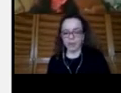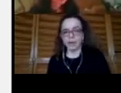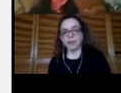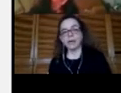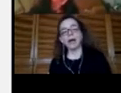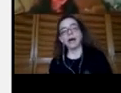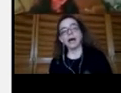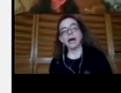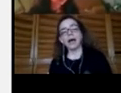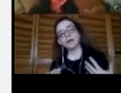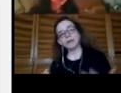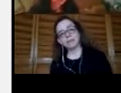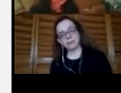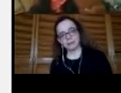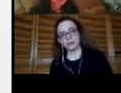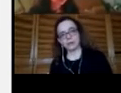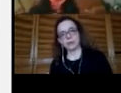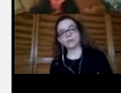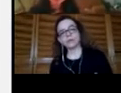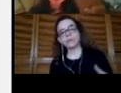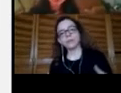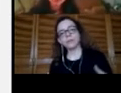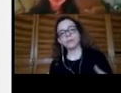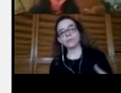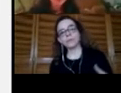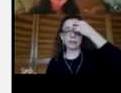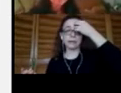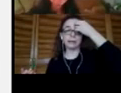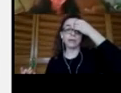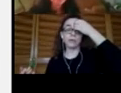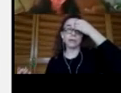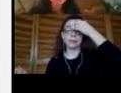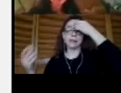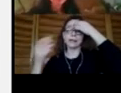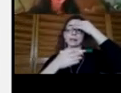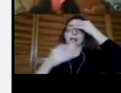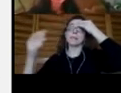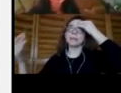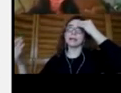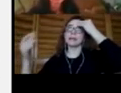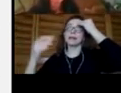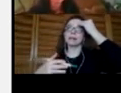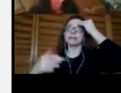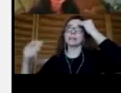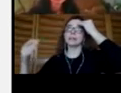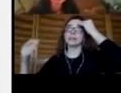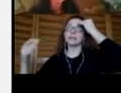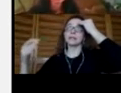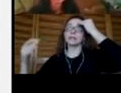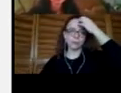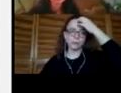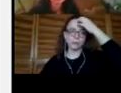Y ahora, con esta nueva administración, nos hemos dado cuenta, a pesar de haber tenido